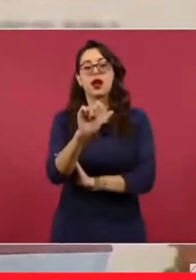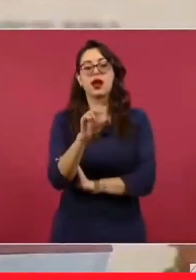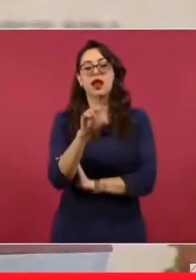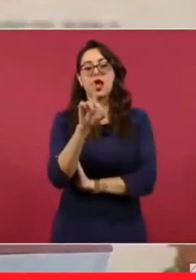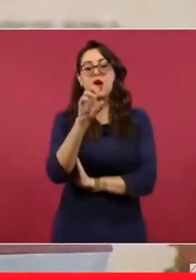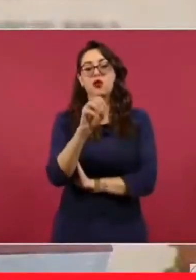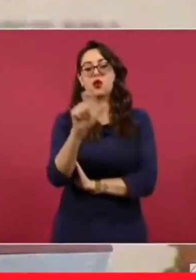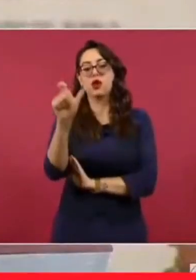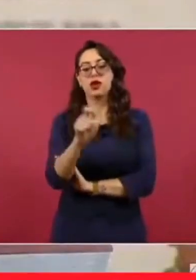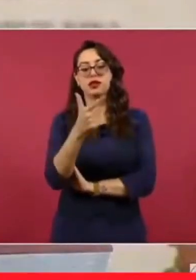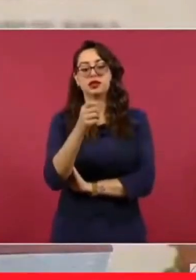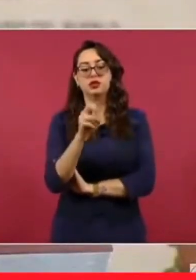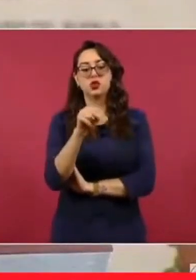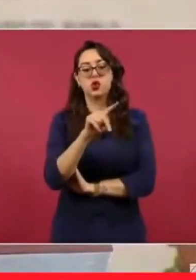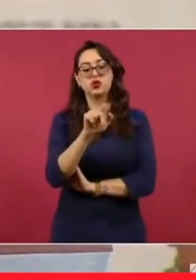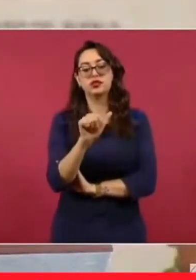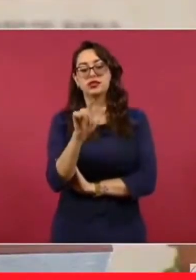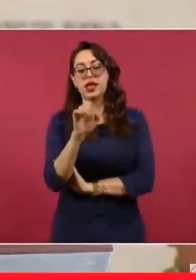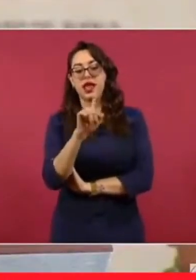para atacarnos?